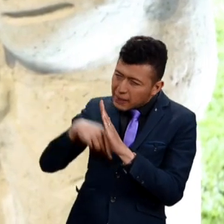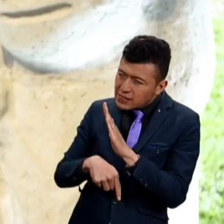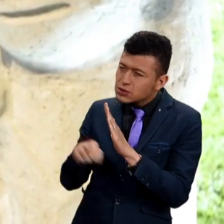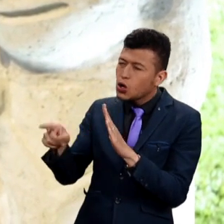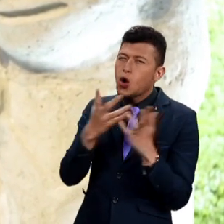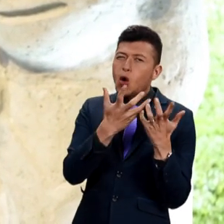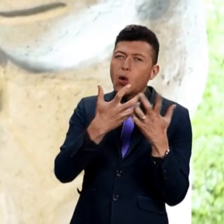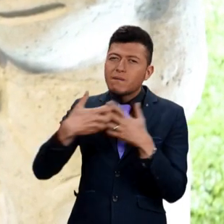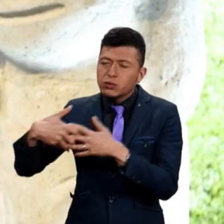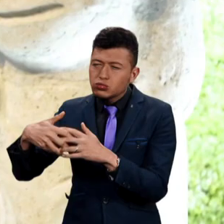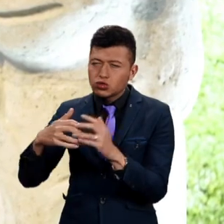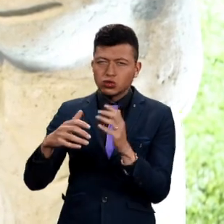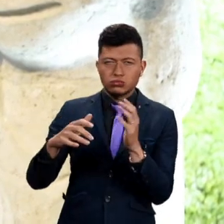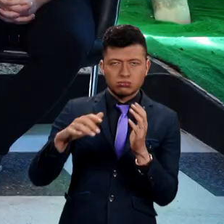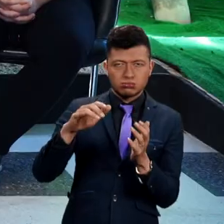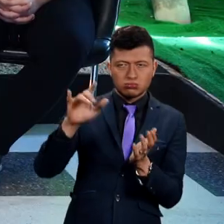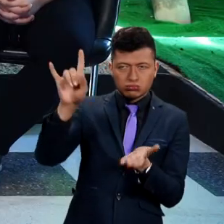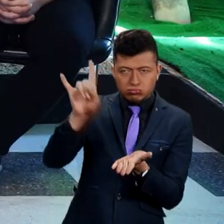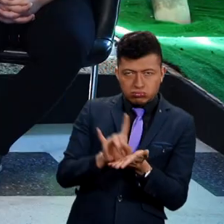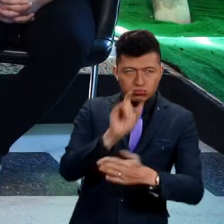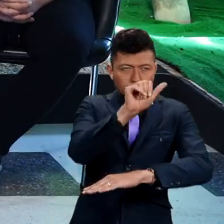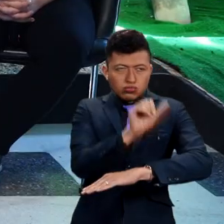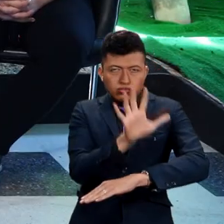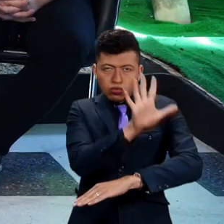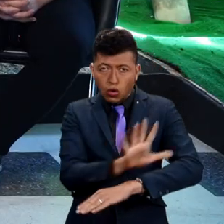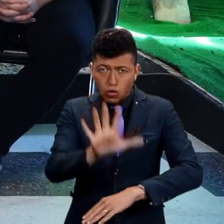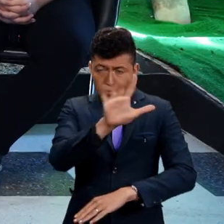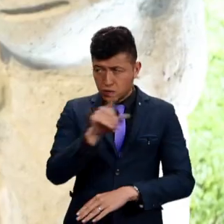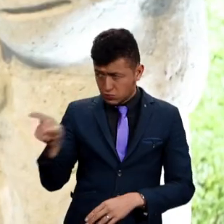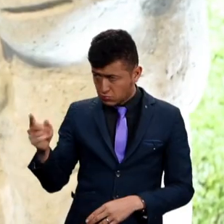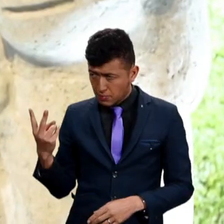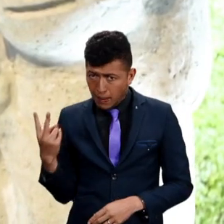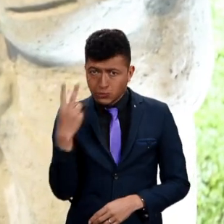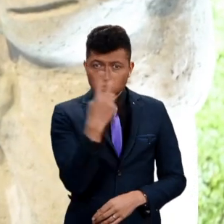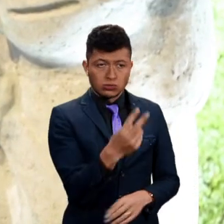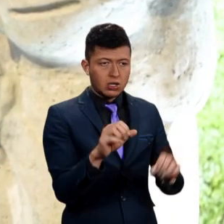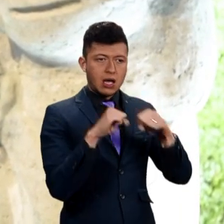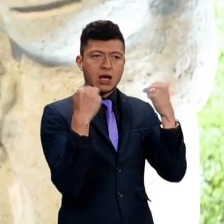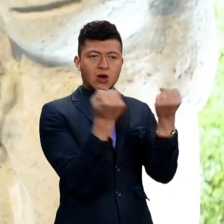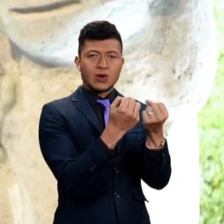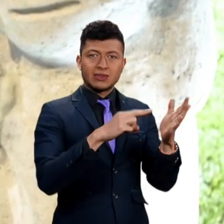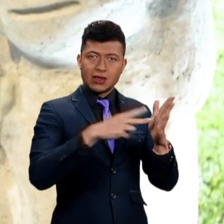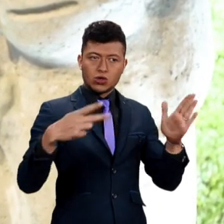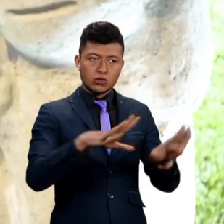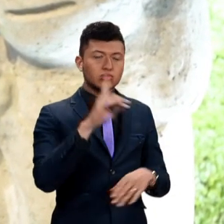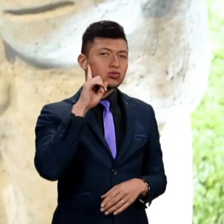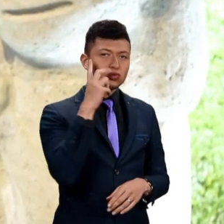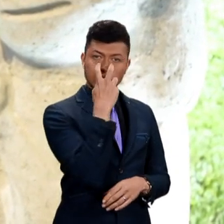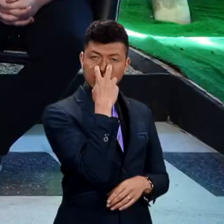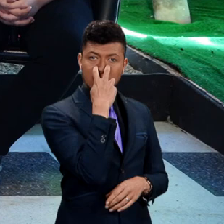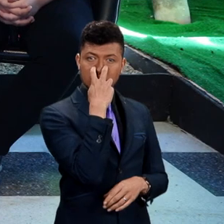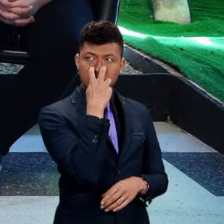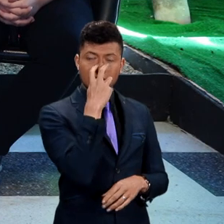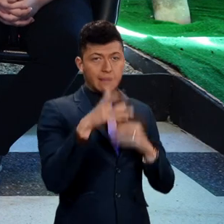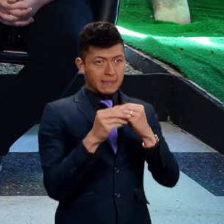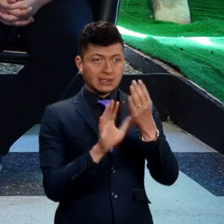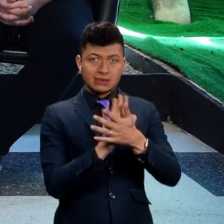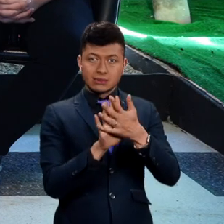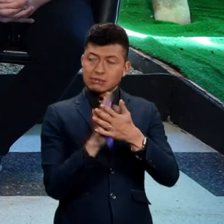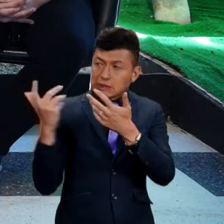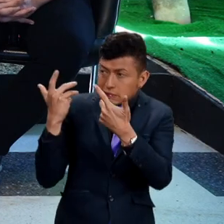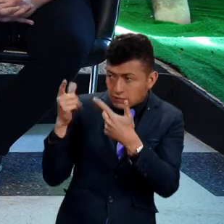curiosidad el conocer un poco más de cerca cómo funciona este software, ¿te parece si nos desplazamos al aula tecnológica para sordociegos